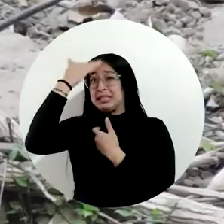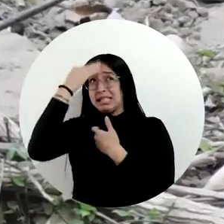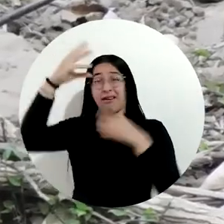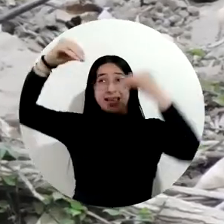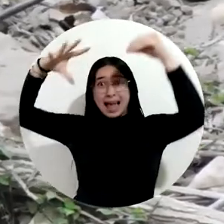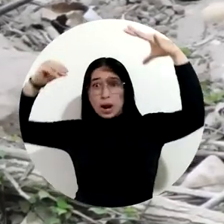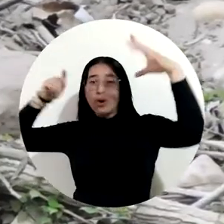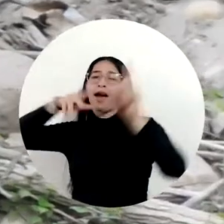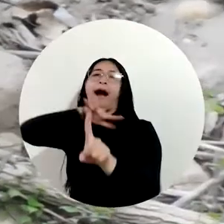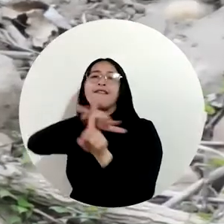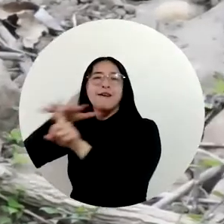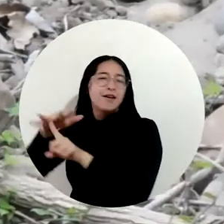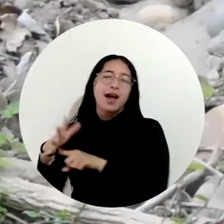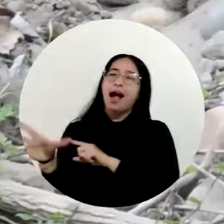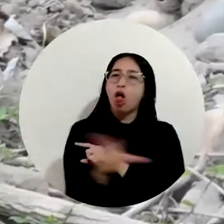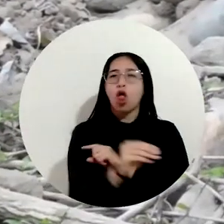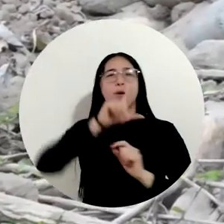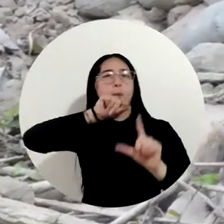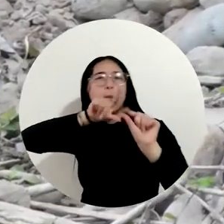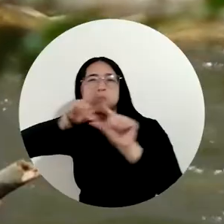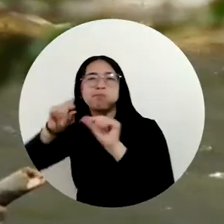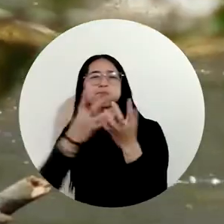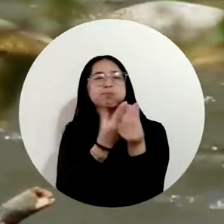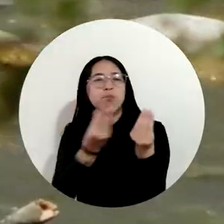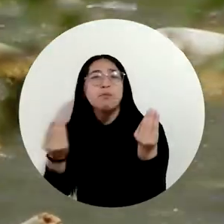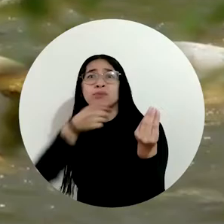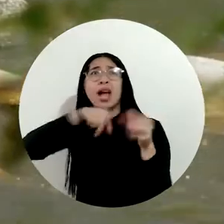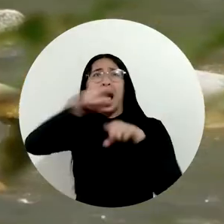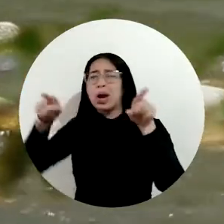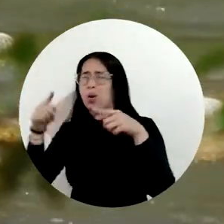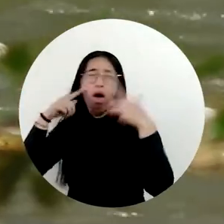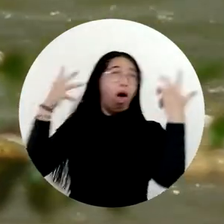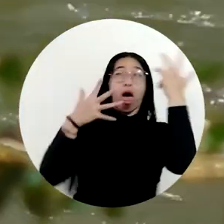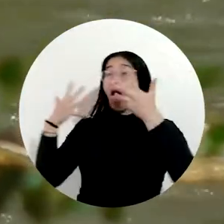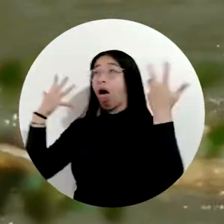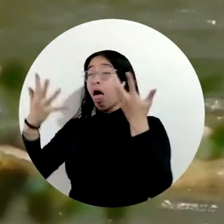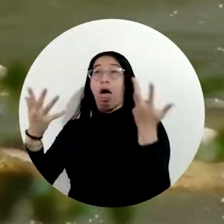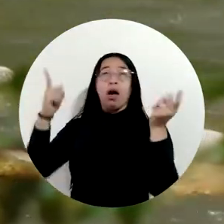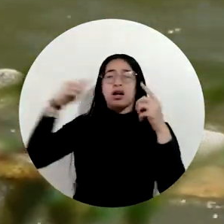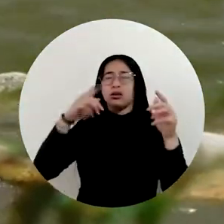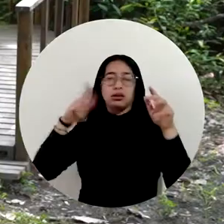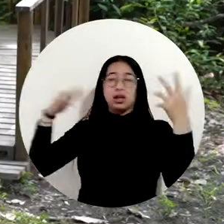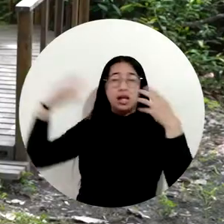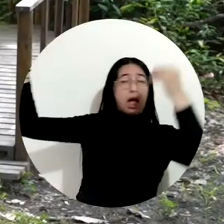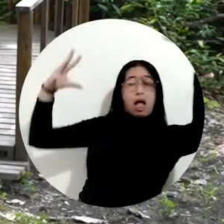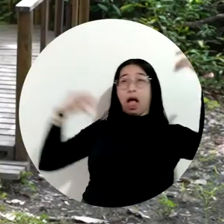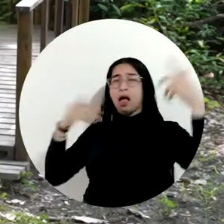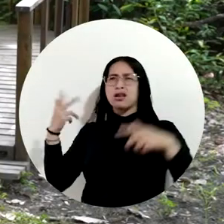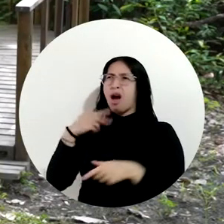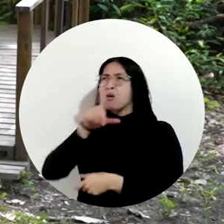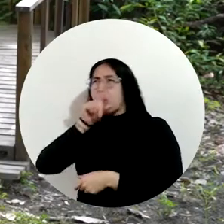contaminación lumínica que a nivel mundial se vive hoy, en donde las migraciones de muchísimas especies de aves se ven afectadas por la